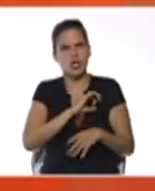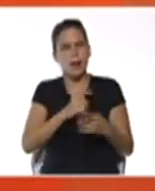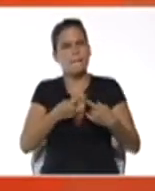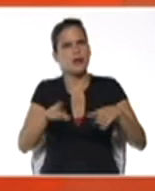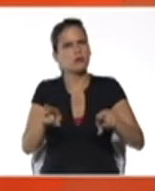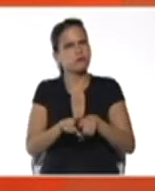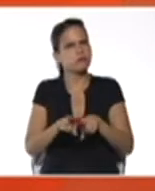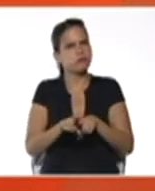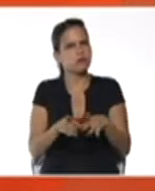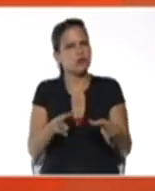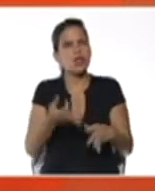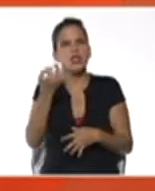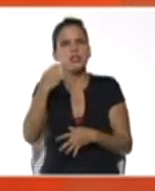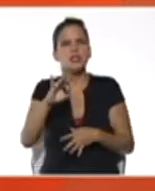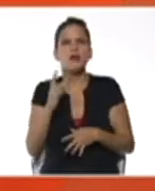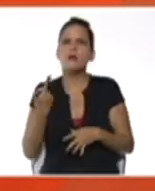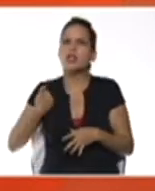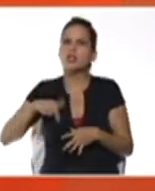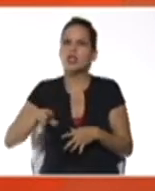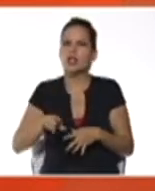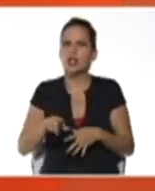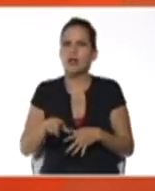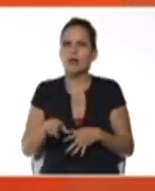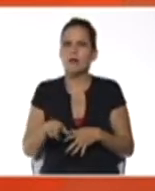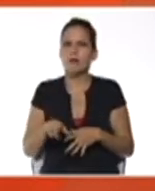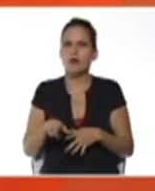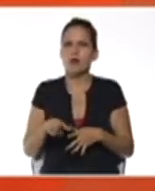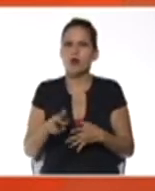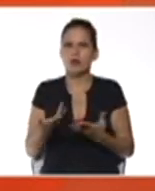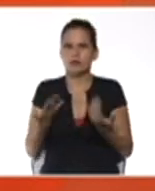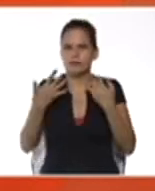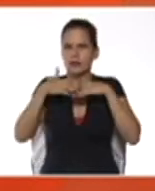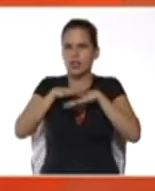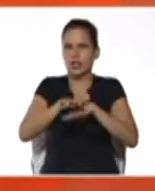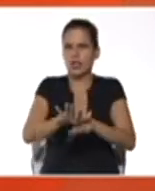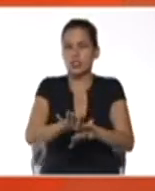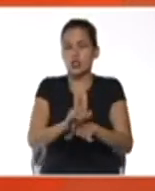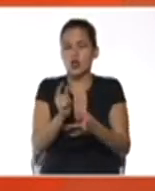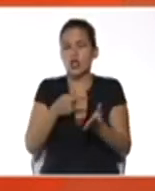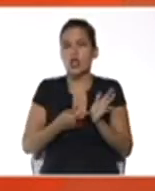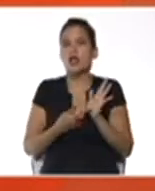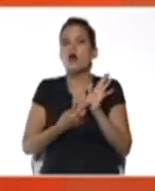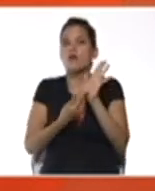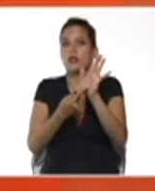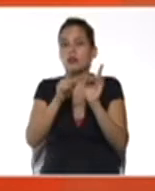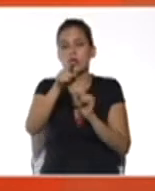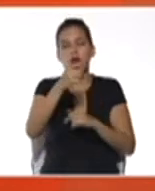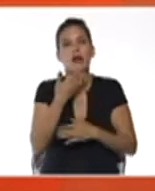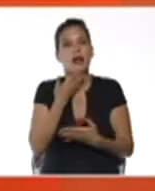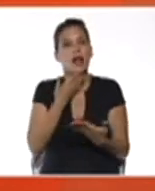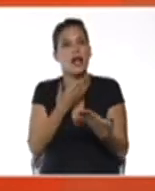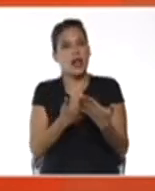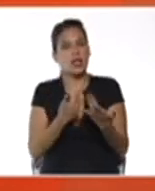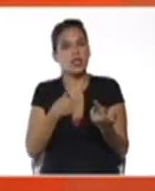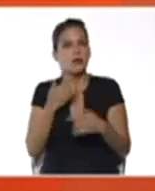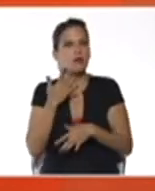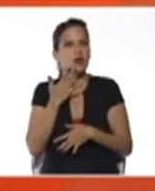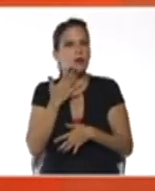sociales, pero además que siempre tenemos el sentido de inclusión que les ofrecemos a ustedes también gracias a que